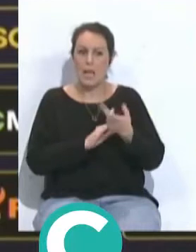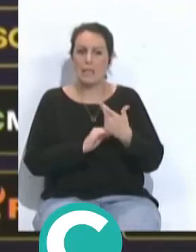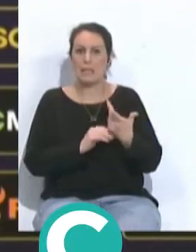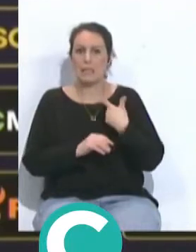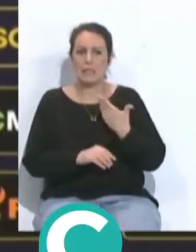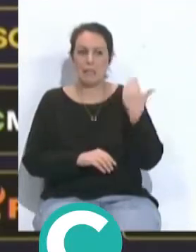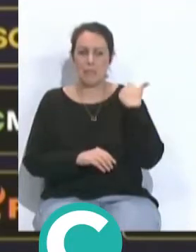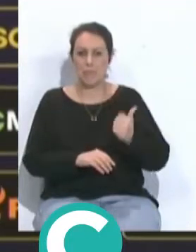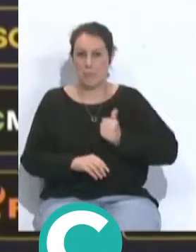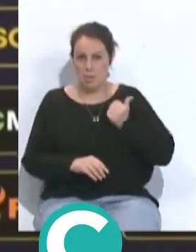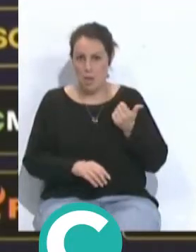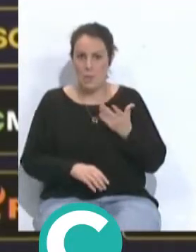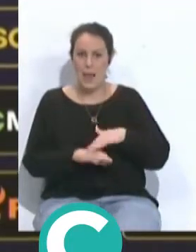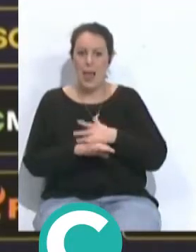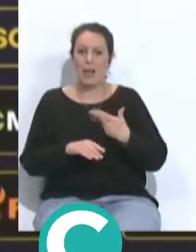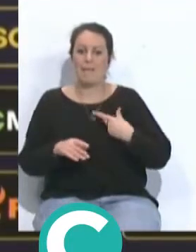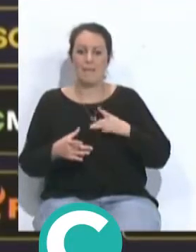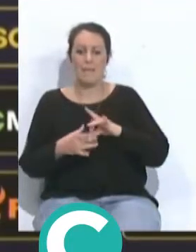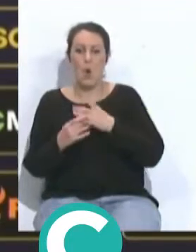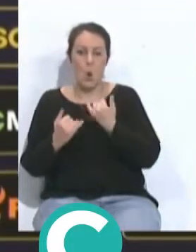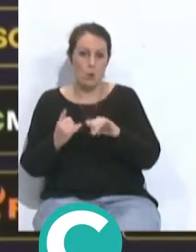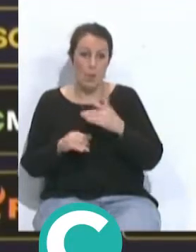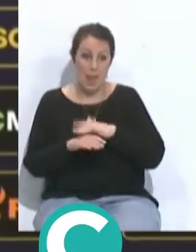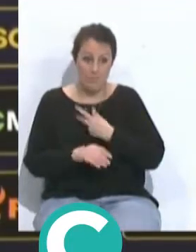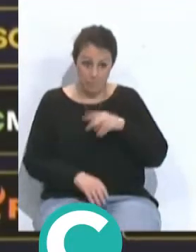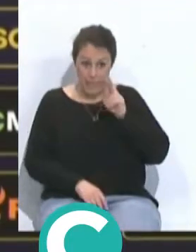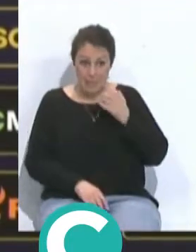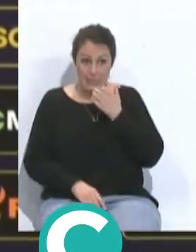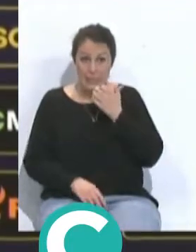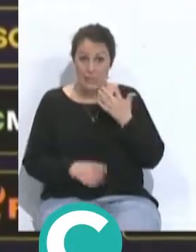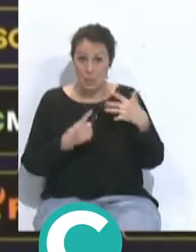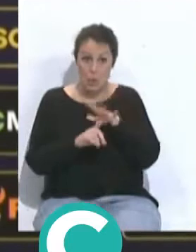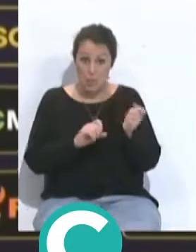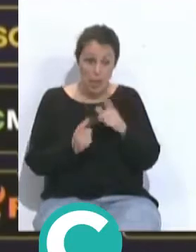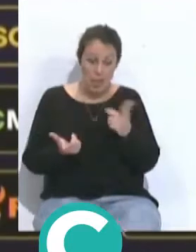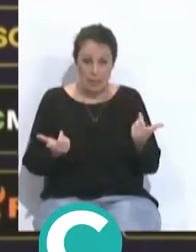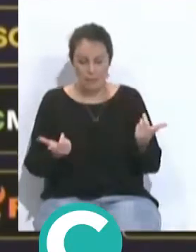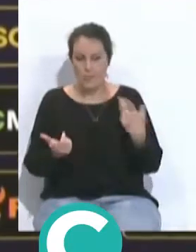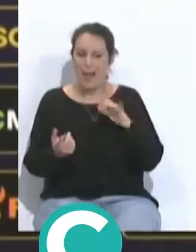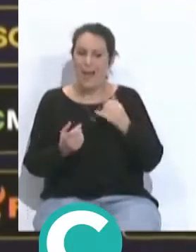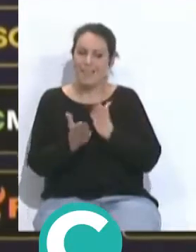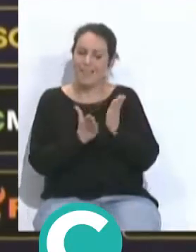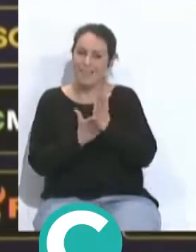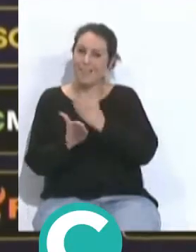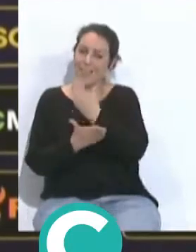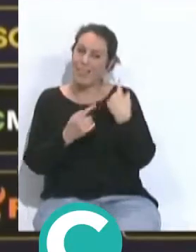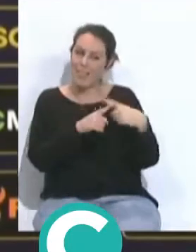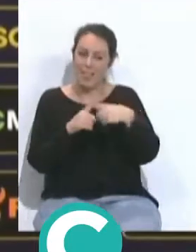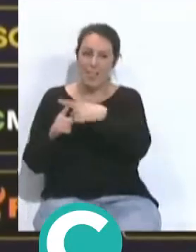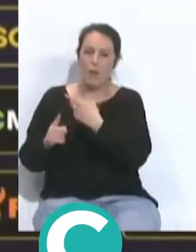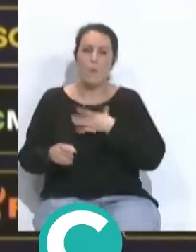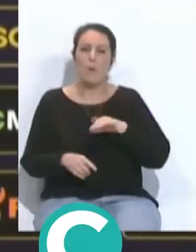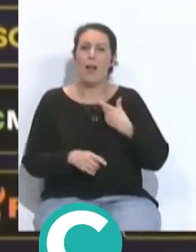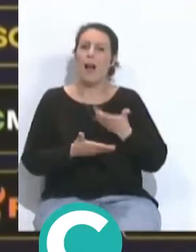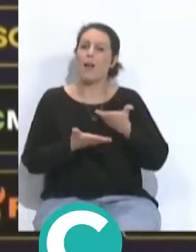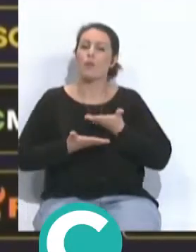opciones el otro día para hacer el último pase para que se vieran simplemente que si luego va a suceder una situación similar pues bueno tengan diferentes alternativas o puedan tener